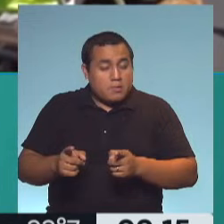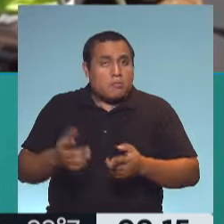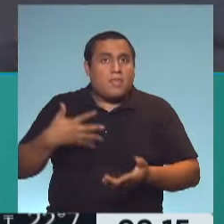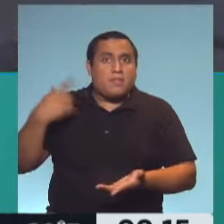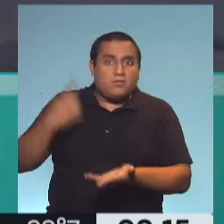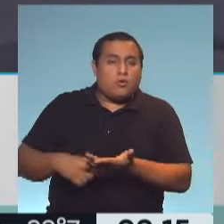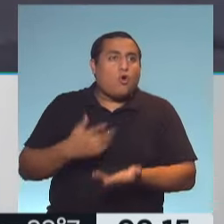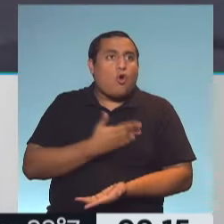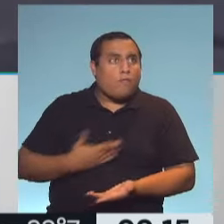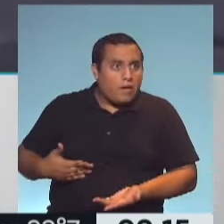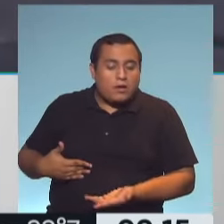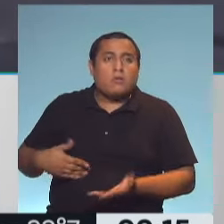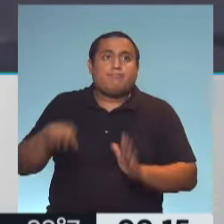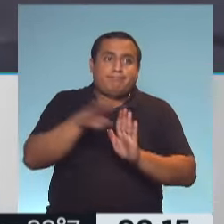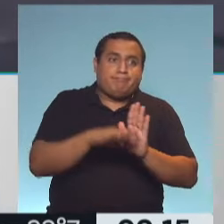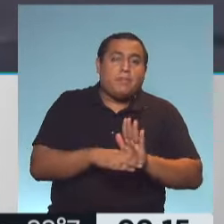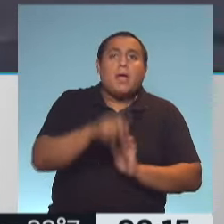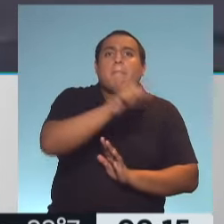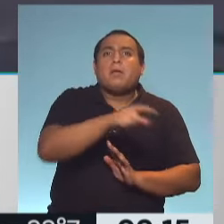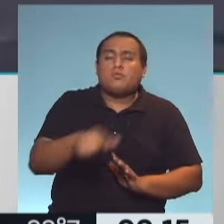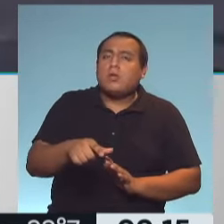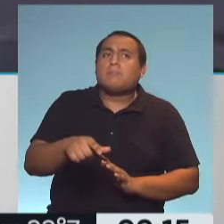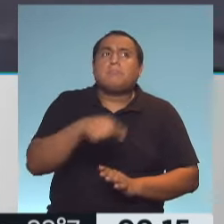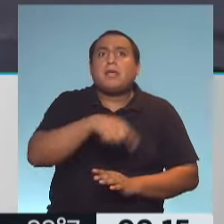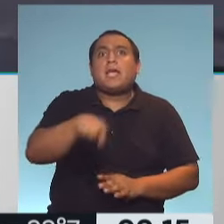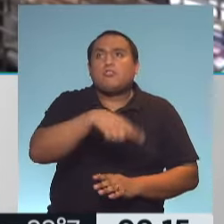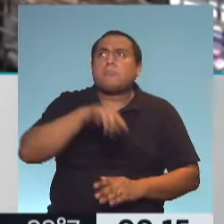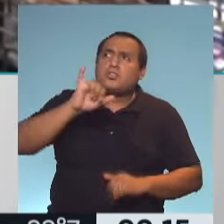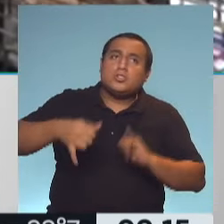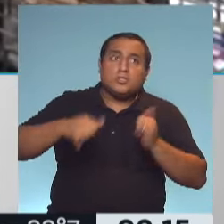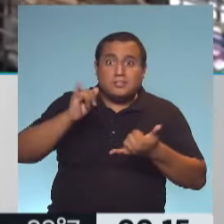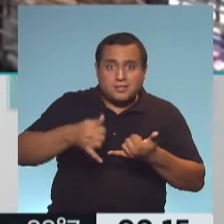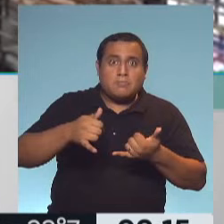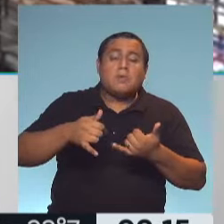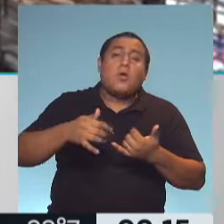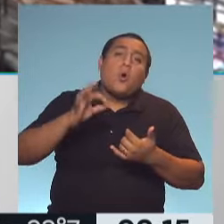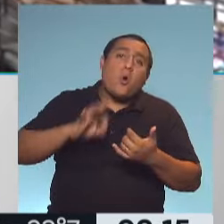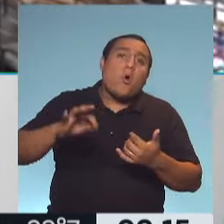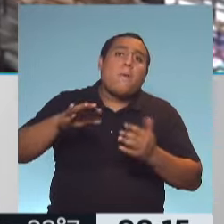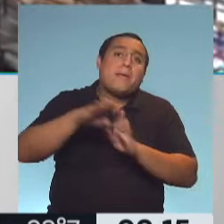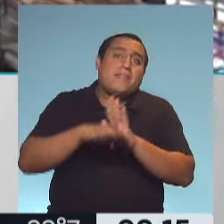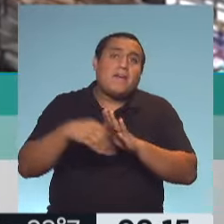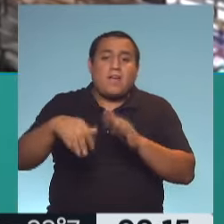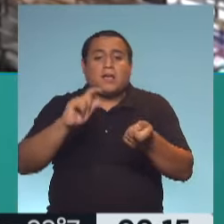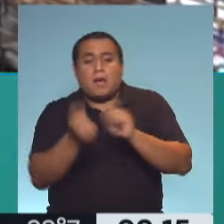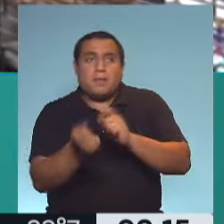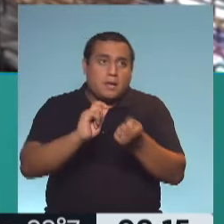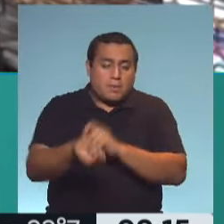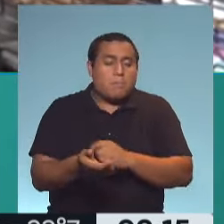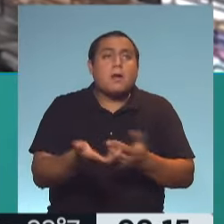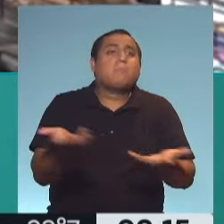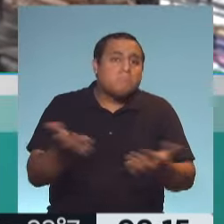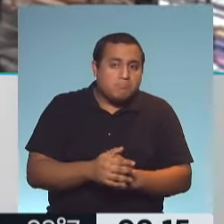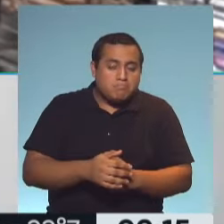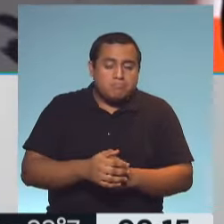decisiones del Estado más la respuesta social va haciendo que las medidas vayan siendo cambiantes. A ver, hablemos que